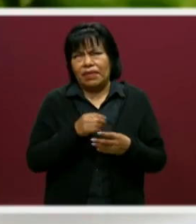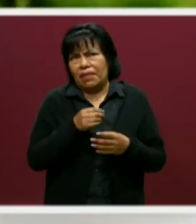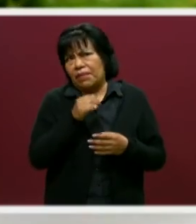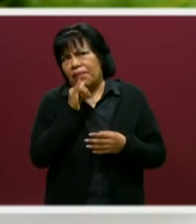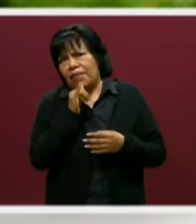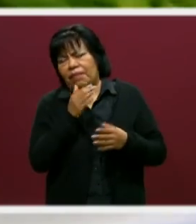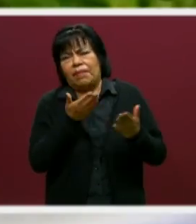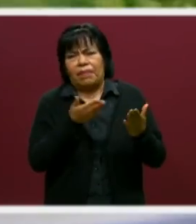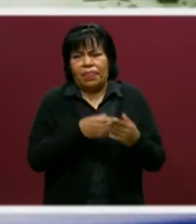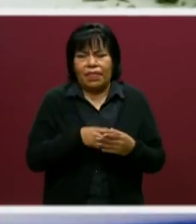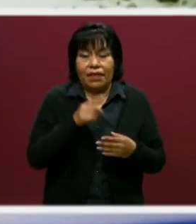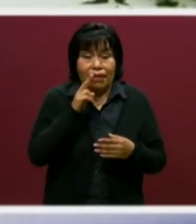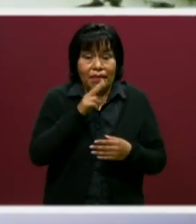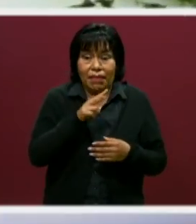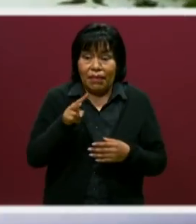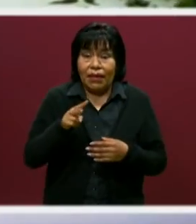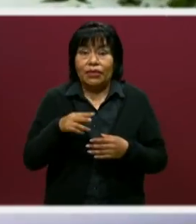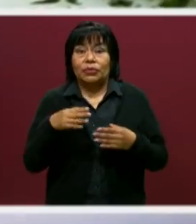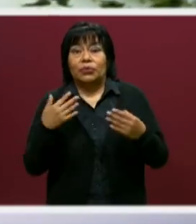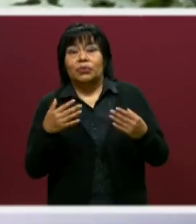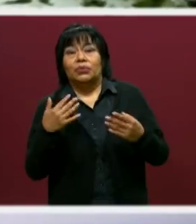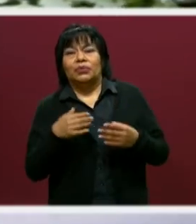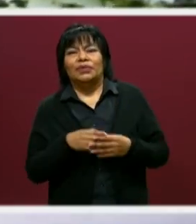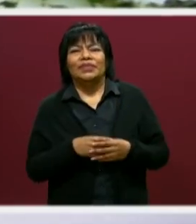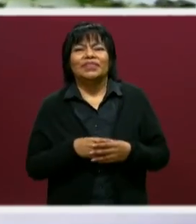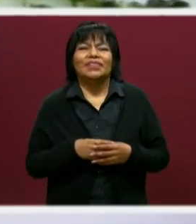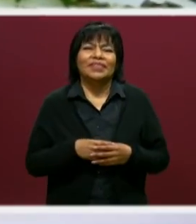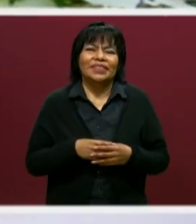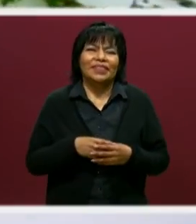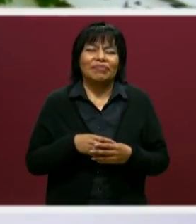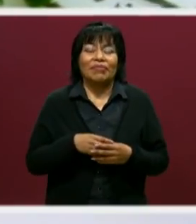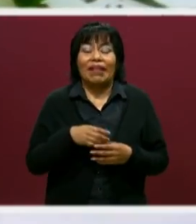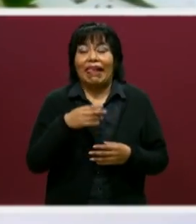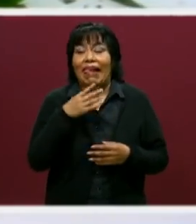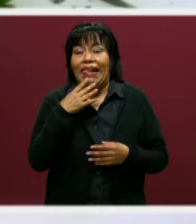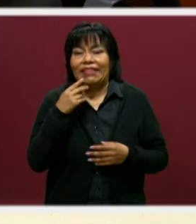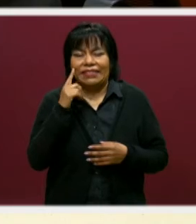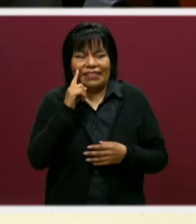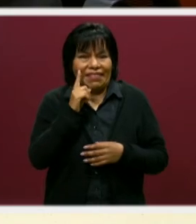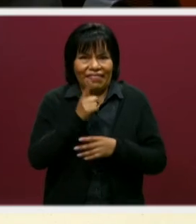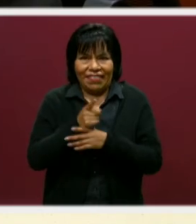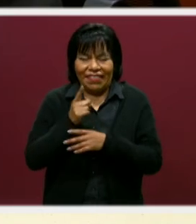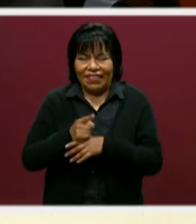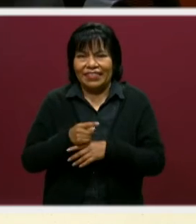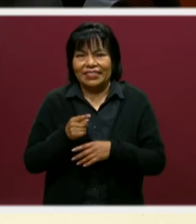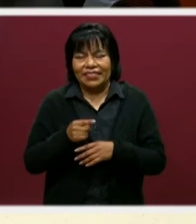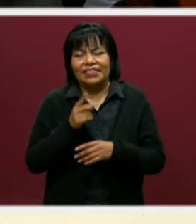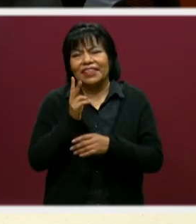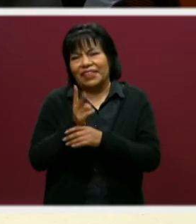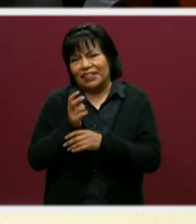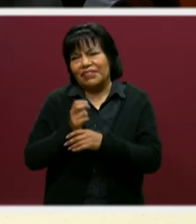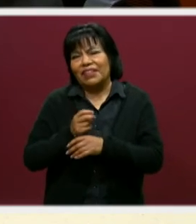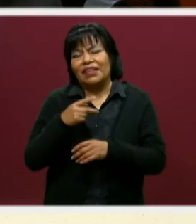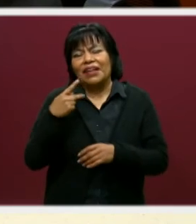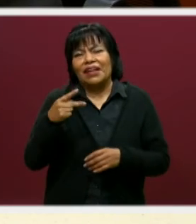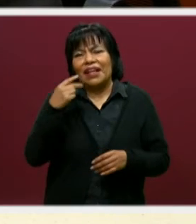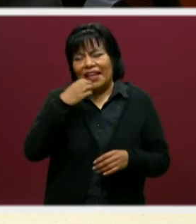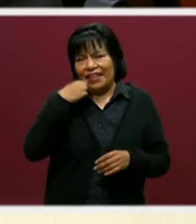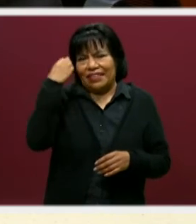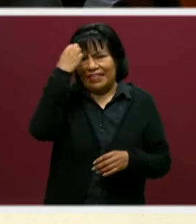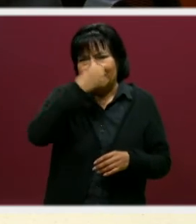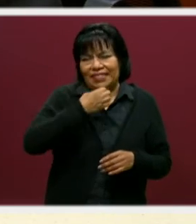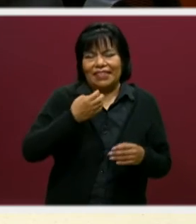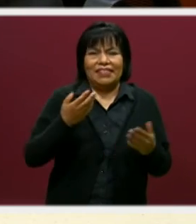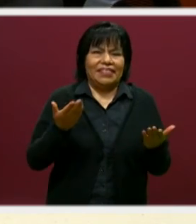De verdad que están de foto, ¿no? Se ve muy rico eso. Tenemos la fortuna de que nos inviten a sus exámenes los chicos.